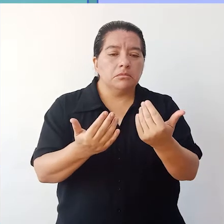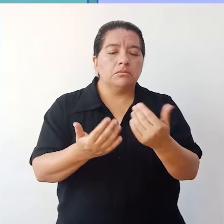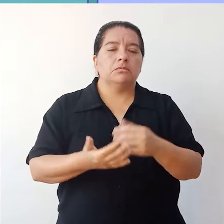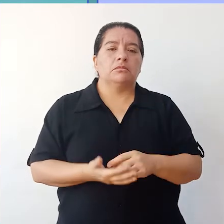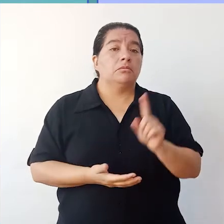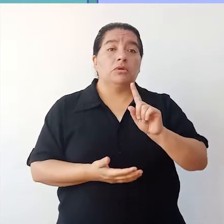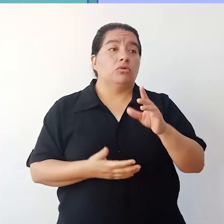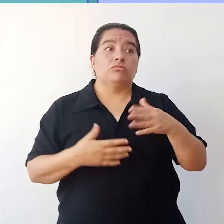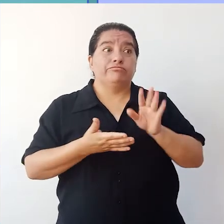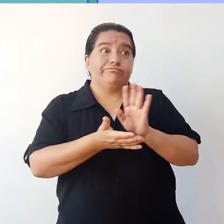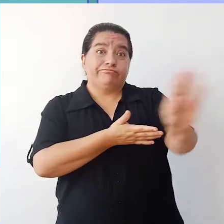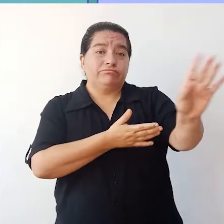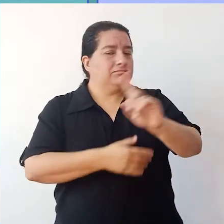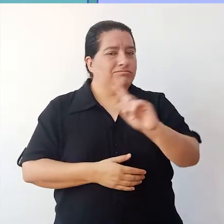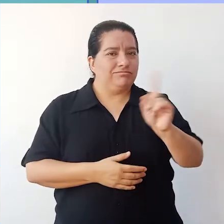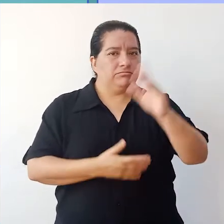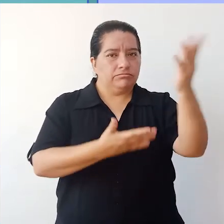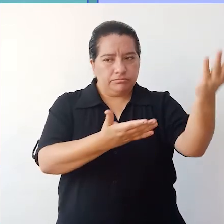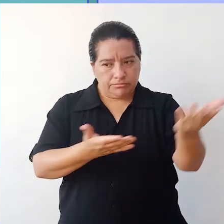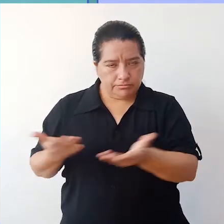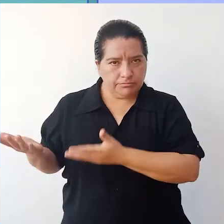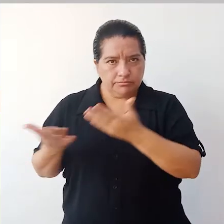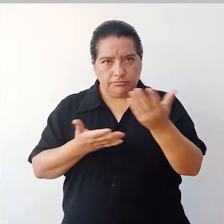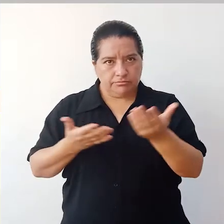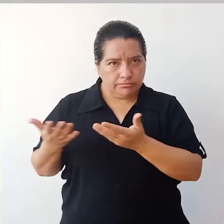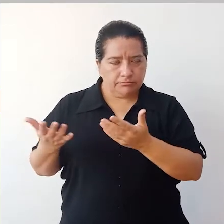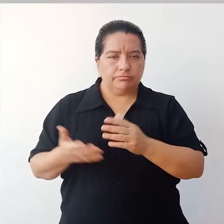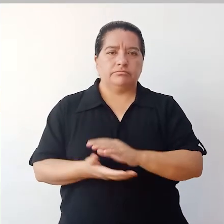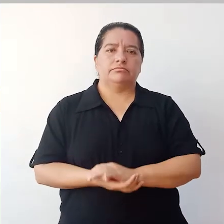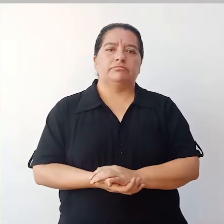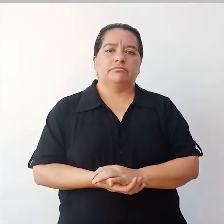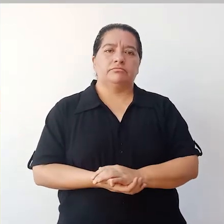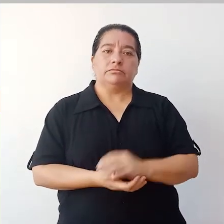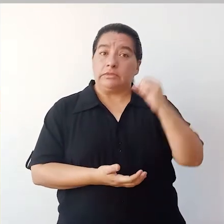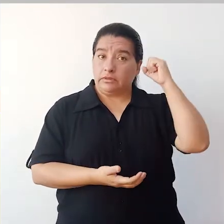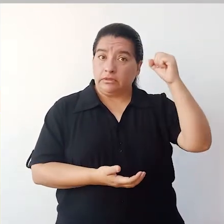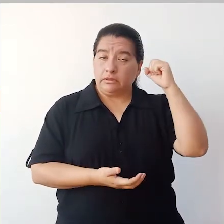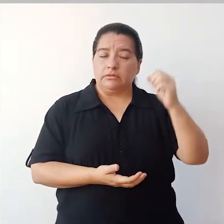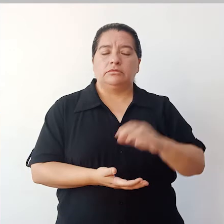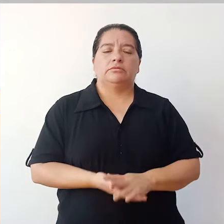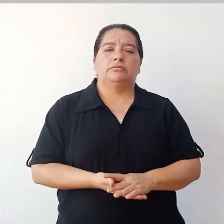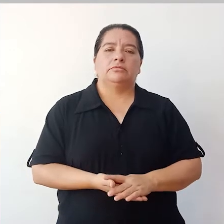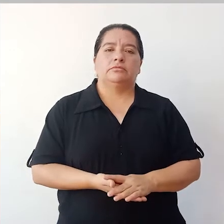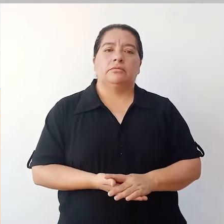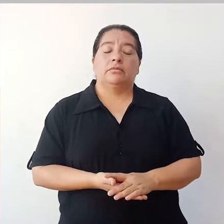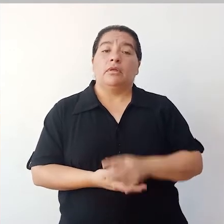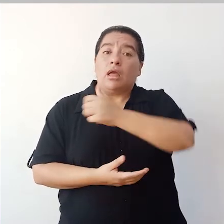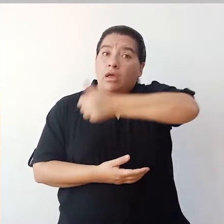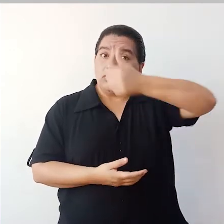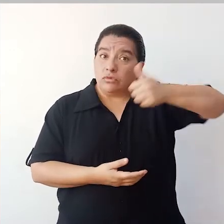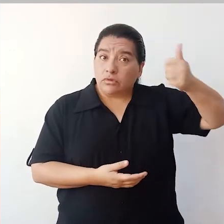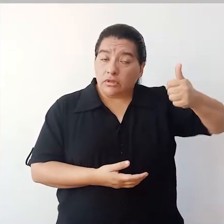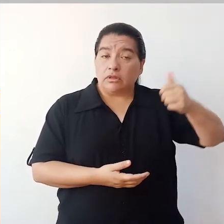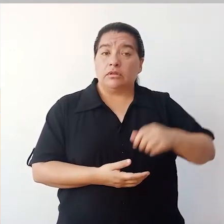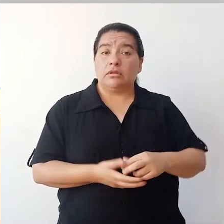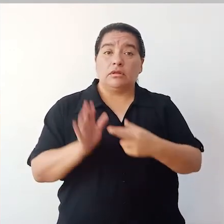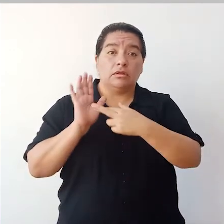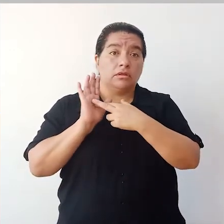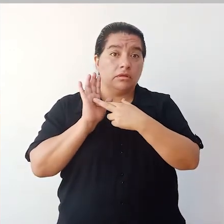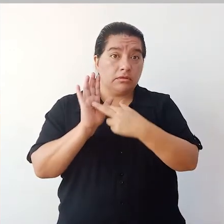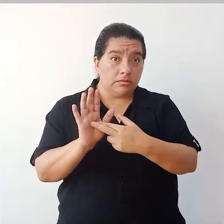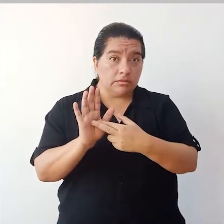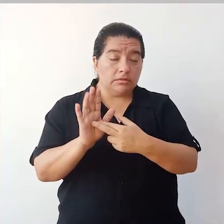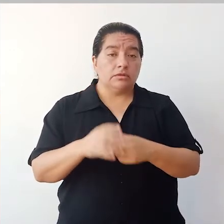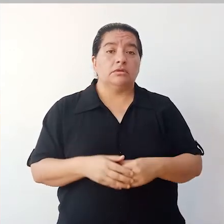pueden impedir el ingreso al local de votación. Las autoridades electorales tienen el compromiso de garantizar el derecho